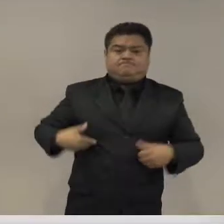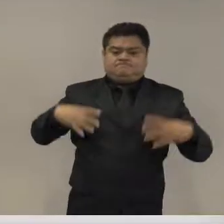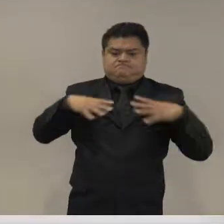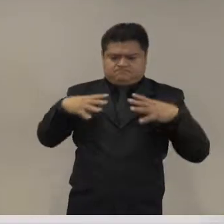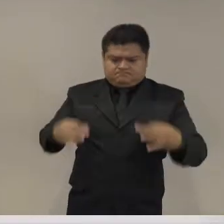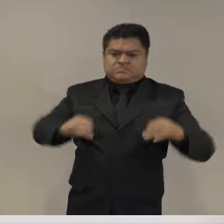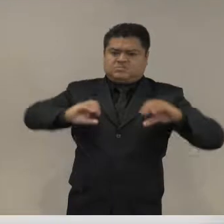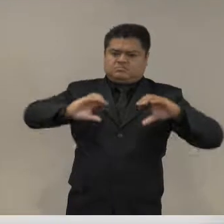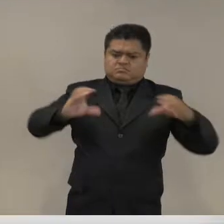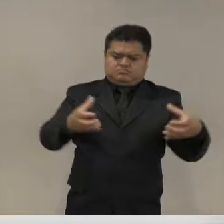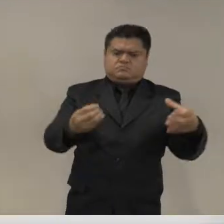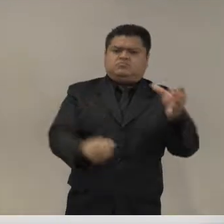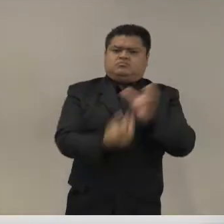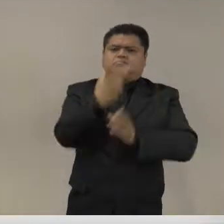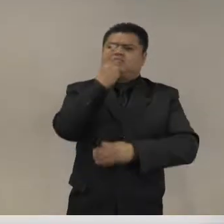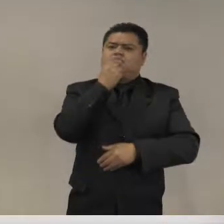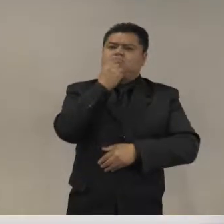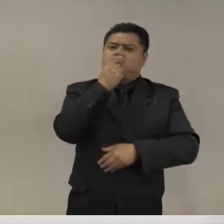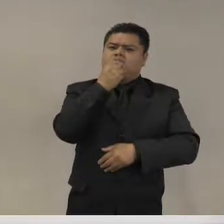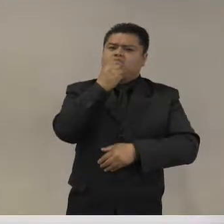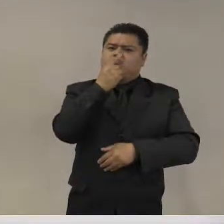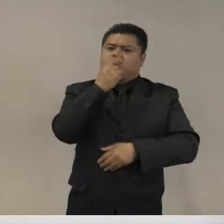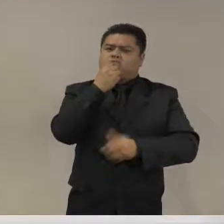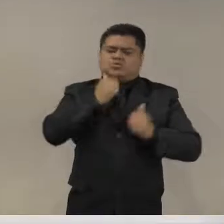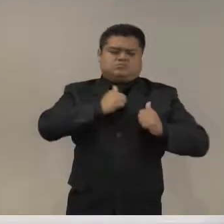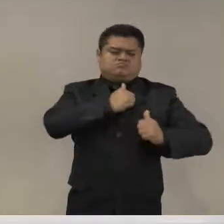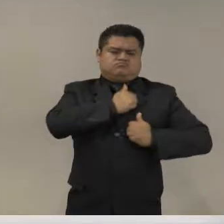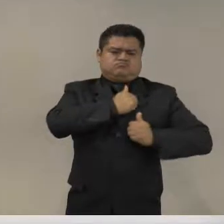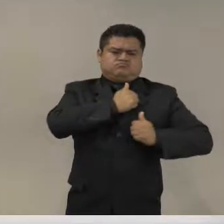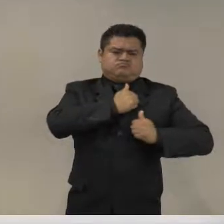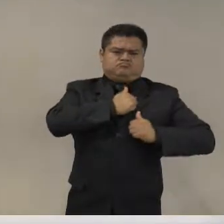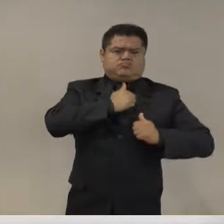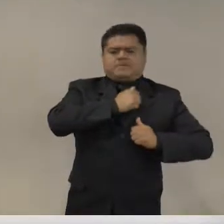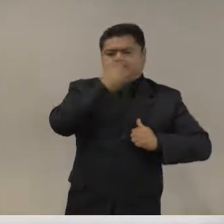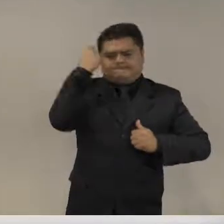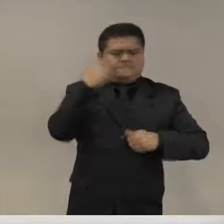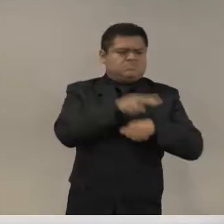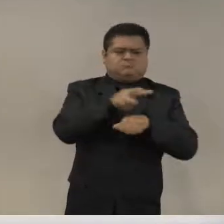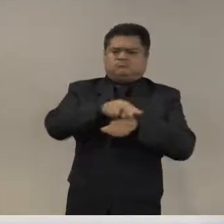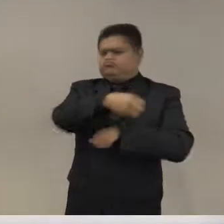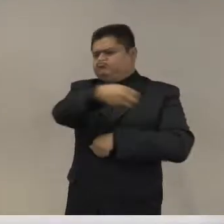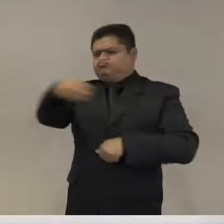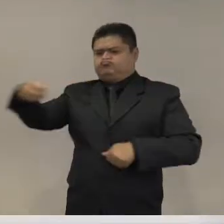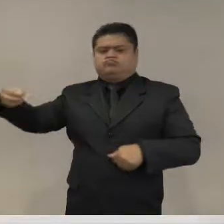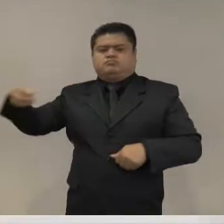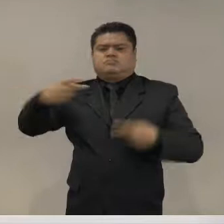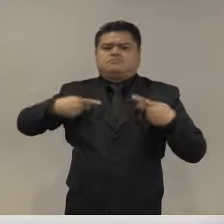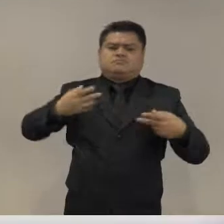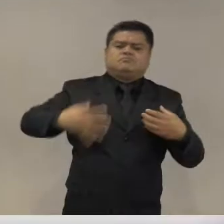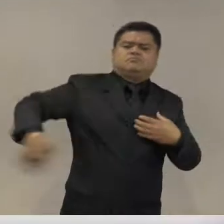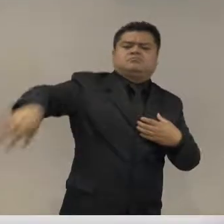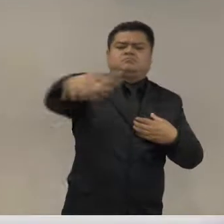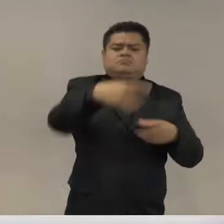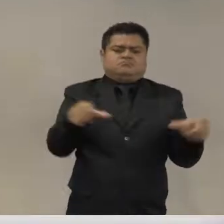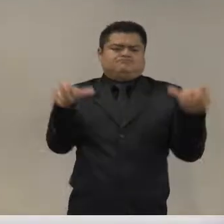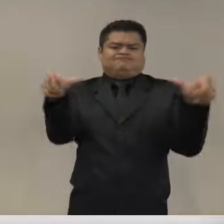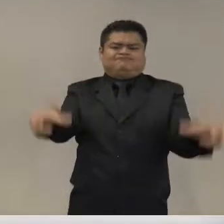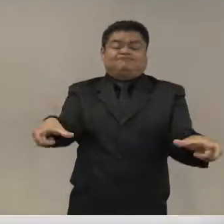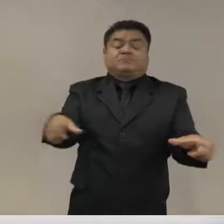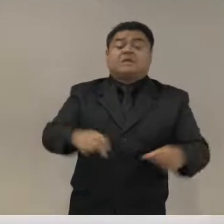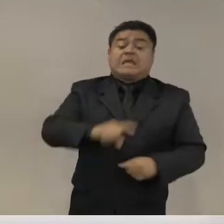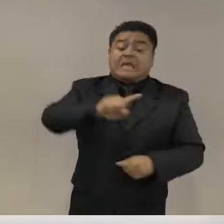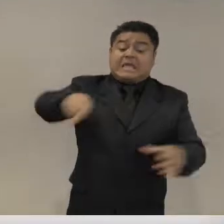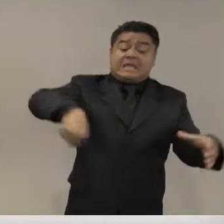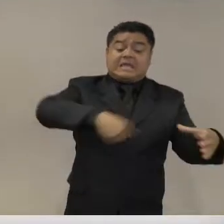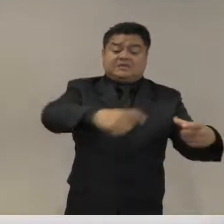¿cómo se llama? PMOP, policía militar de orden público, que está llegando a ser el rama más grande